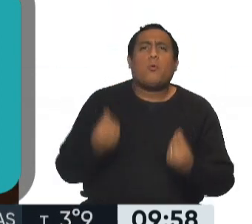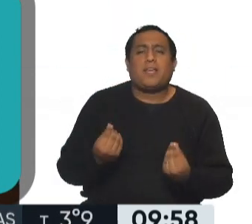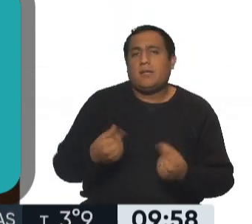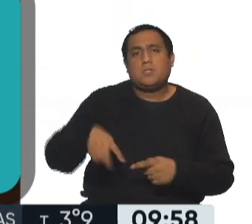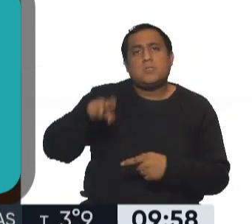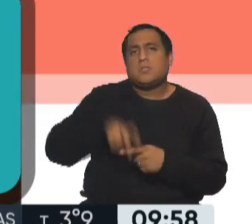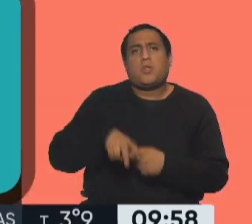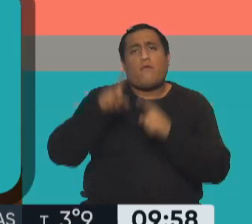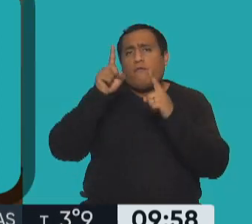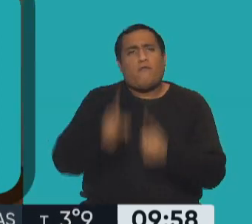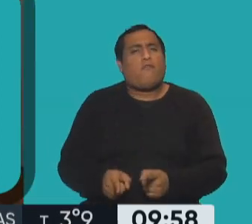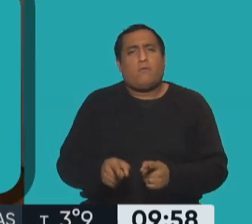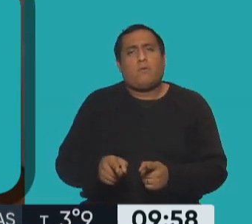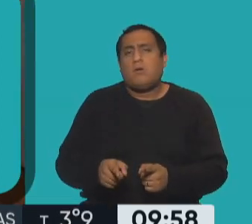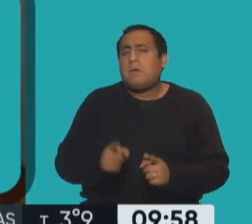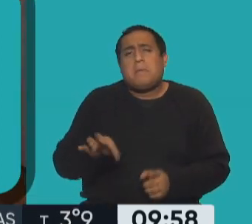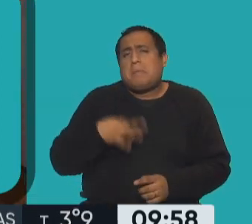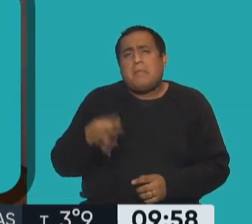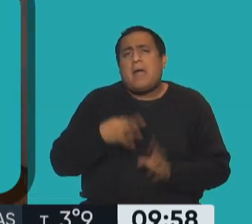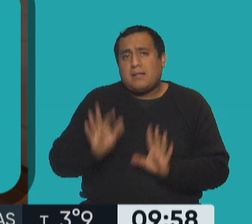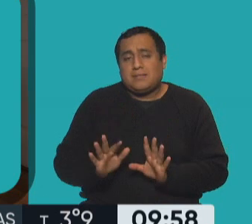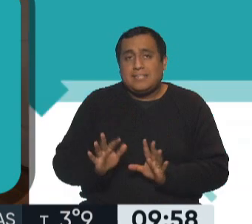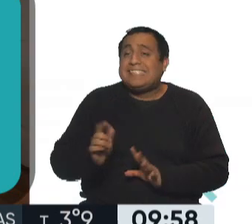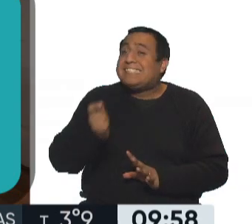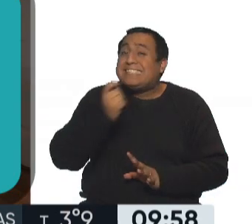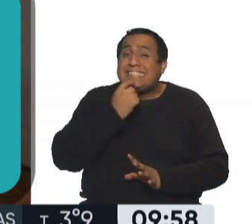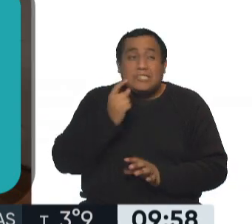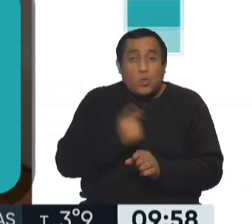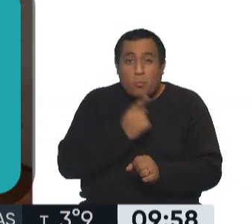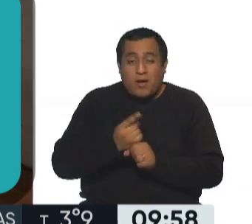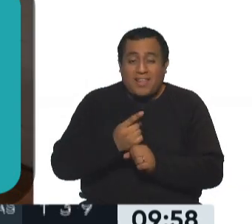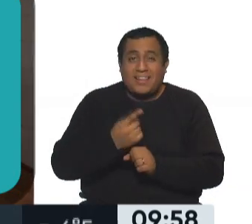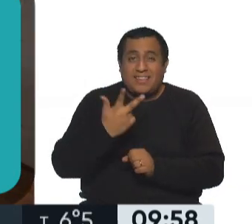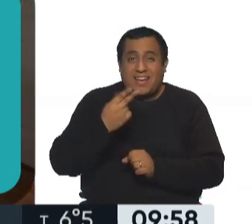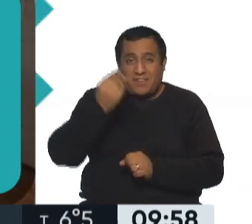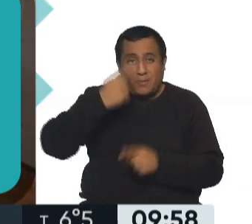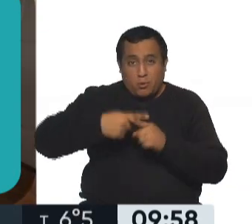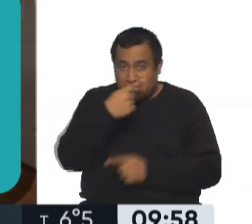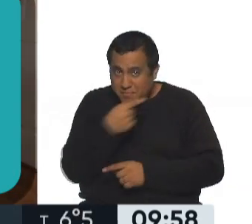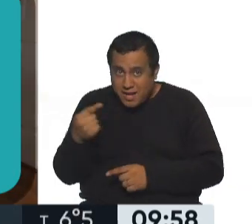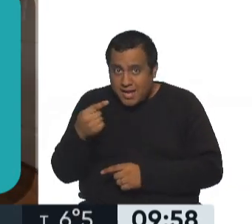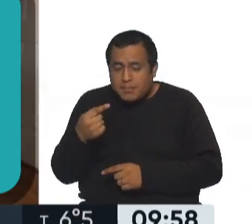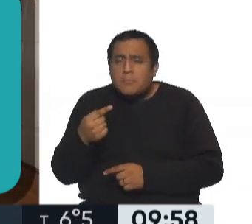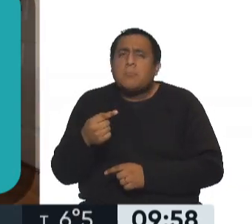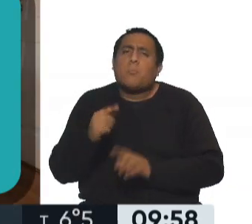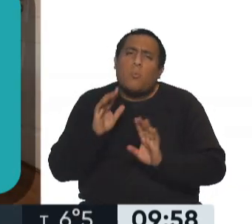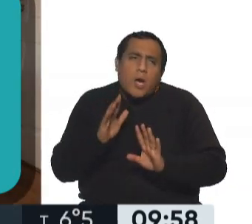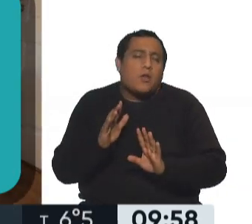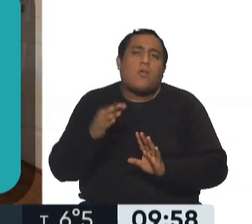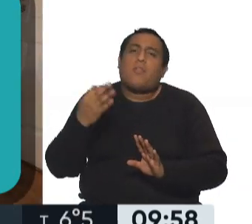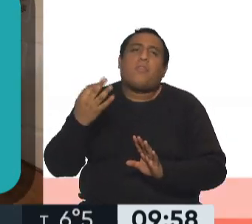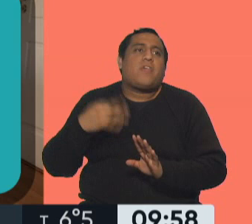tiempo sentado por el estilo de vida si no puedo empezar a entrenar tres veces por semana tengo que ir hacia la hacia el mínimo